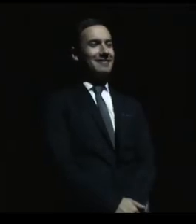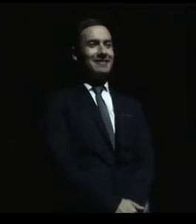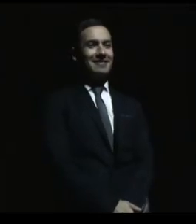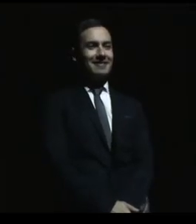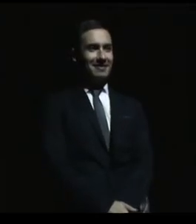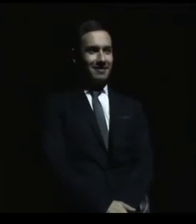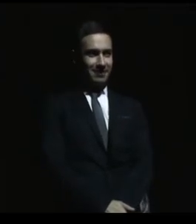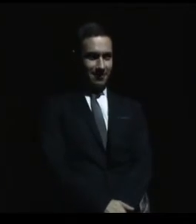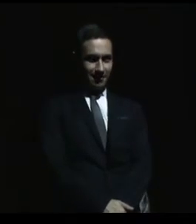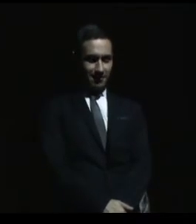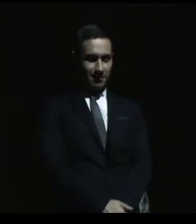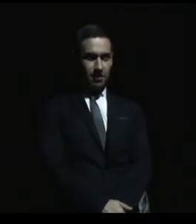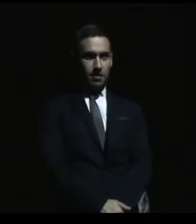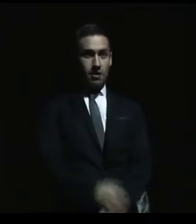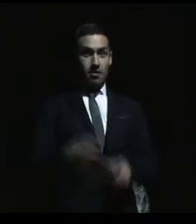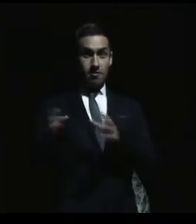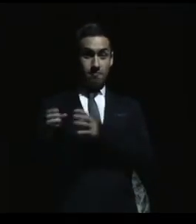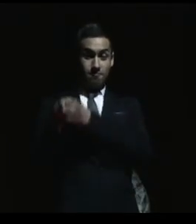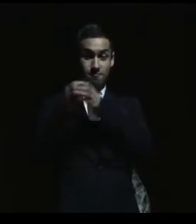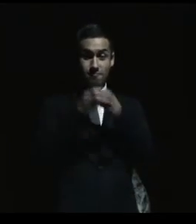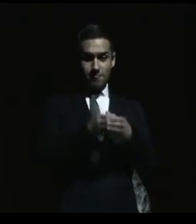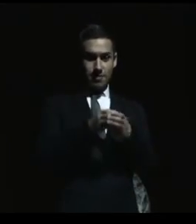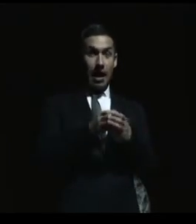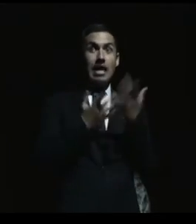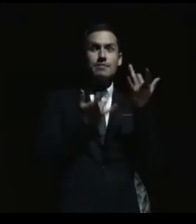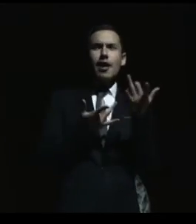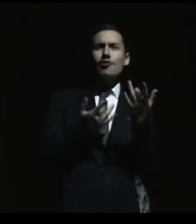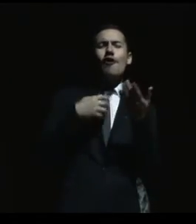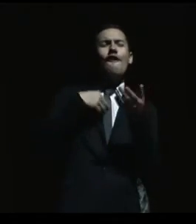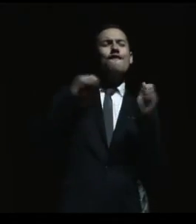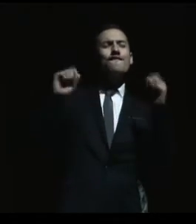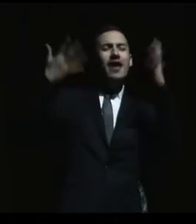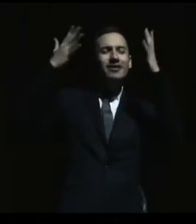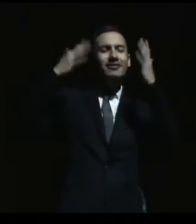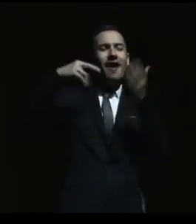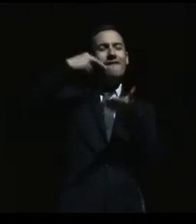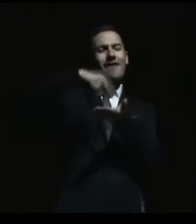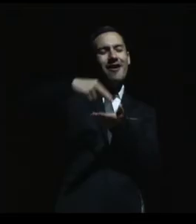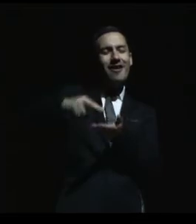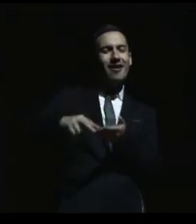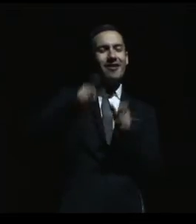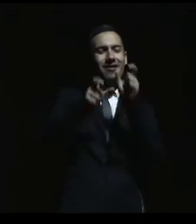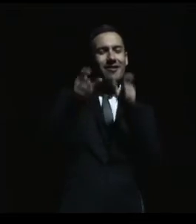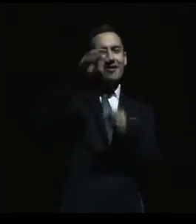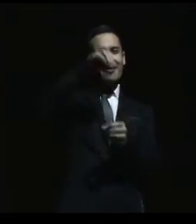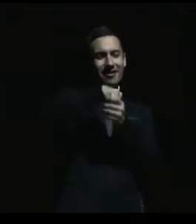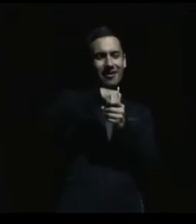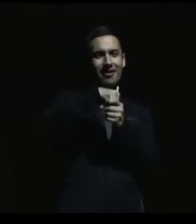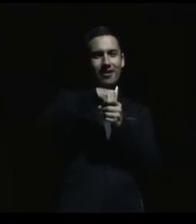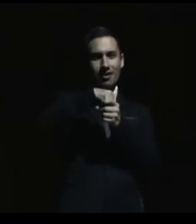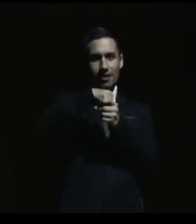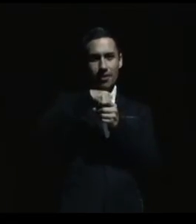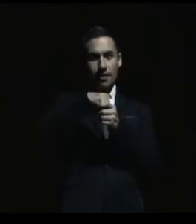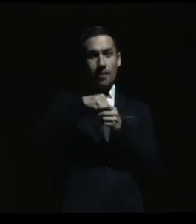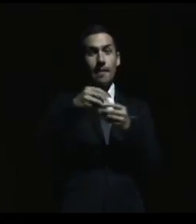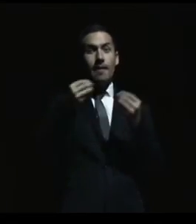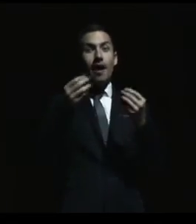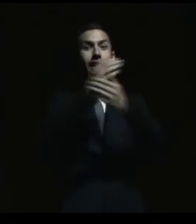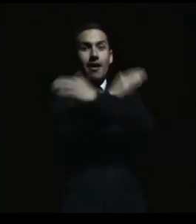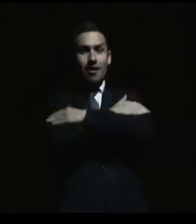La colifata está festejando, está esperando con una gran fiesta, bailando los internos para saber el resultado de los comisiones.